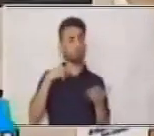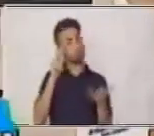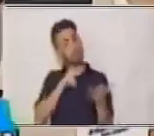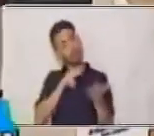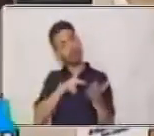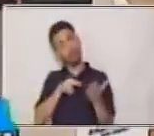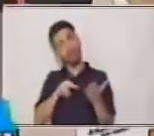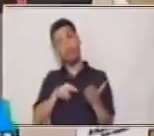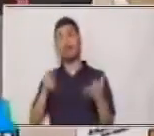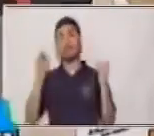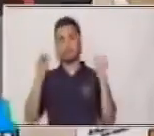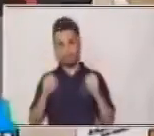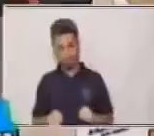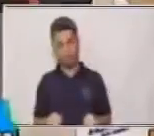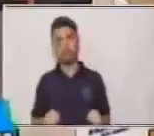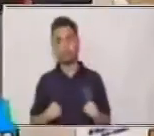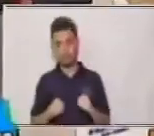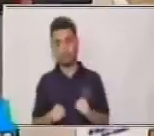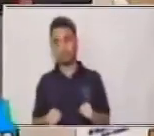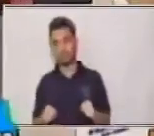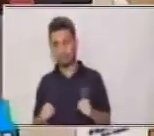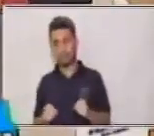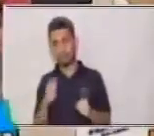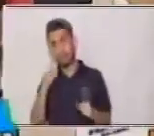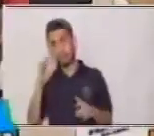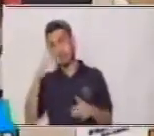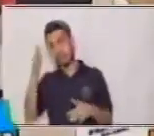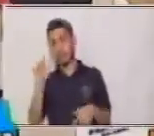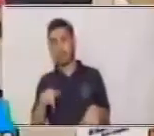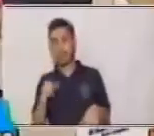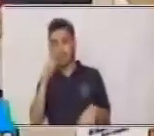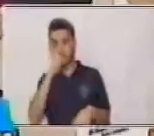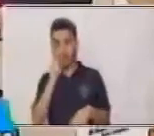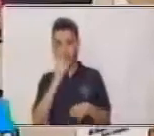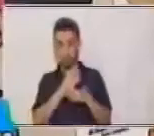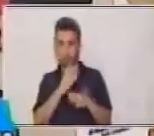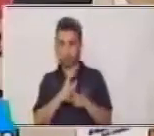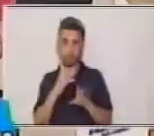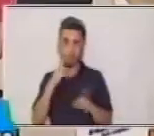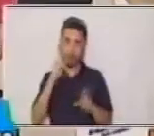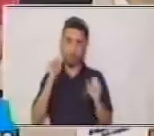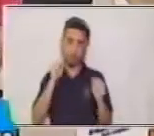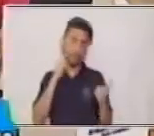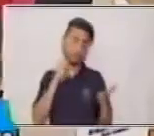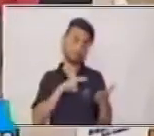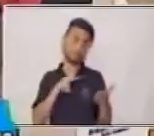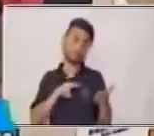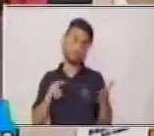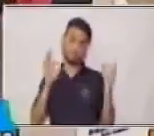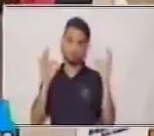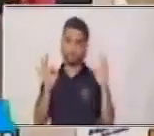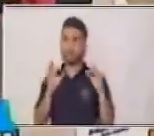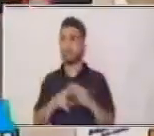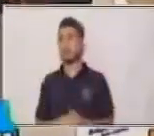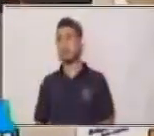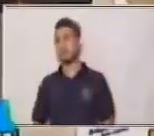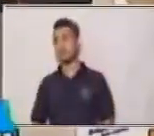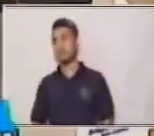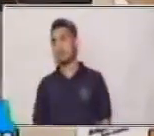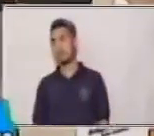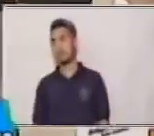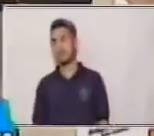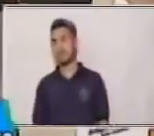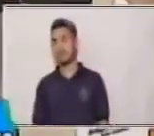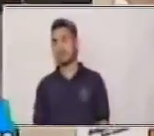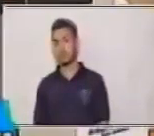caso de poder regresar al transporte público, podemos apreciar una buena lectura. Y no